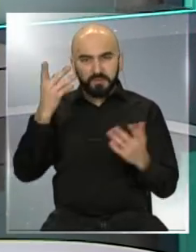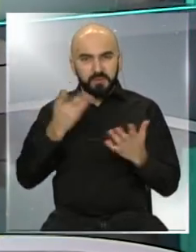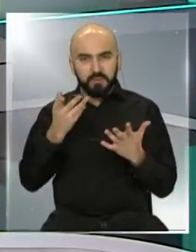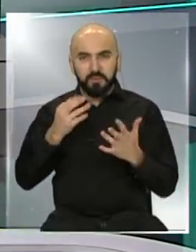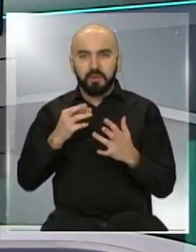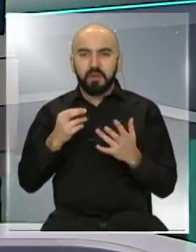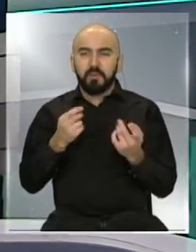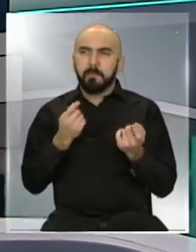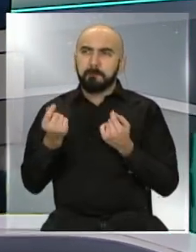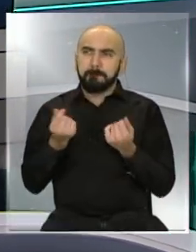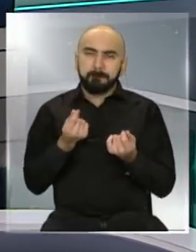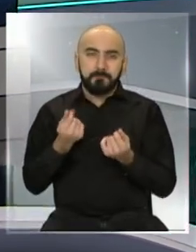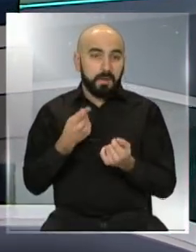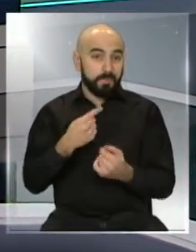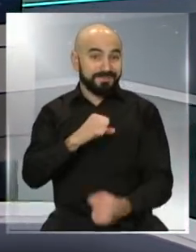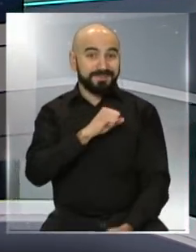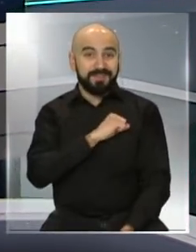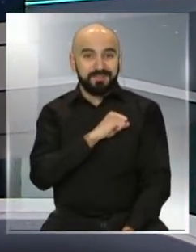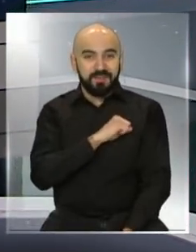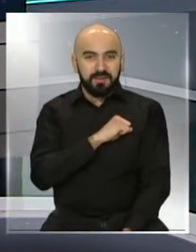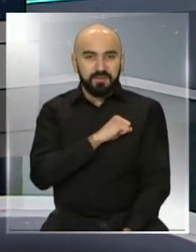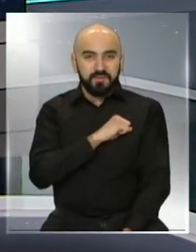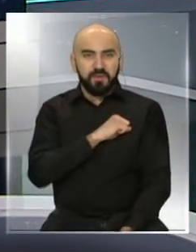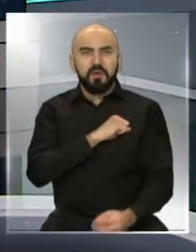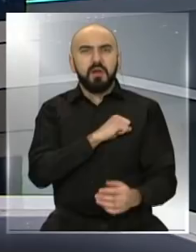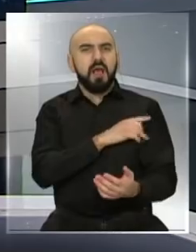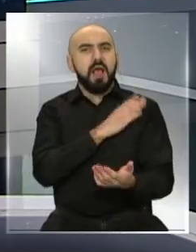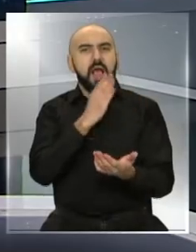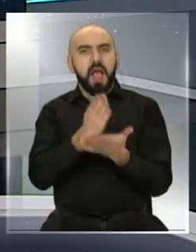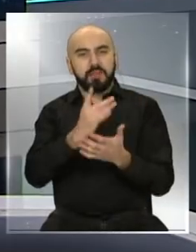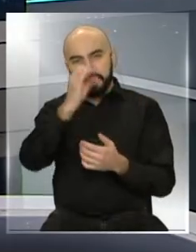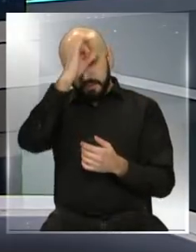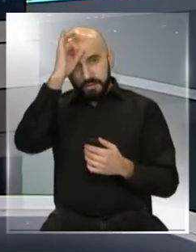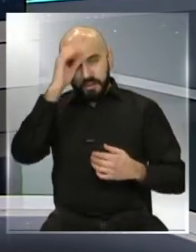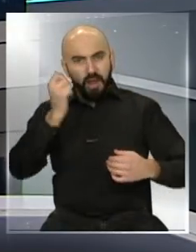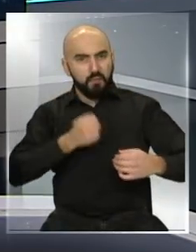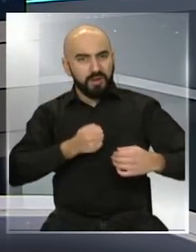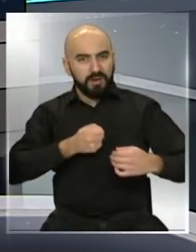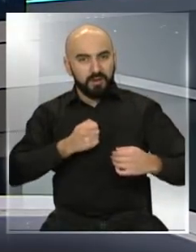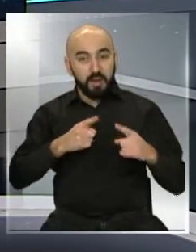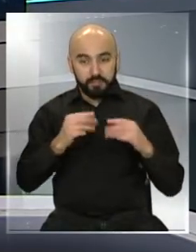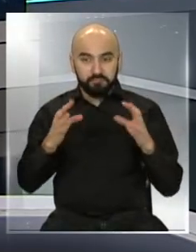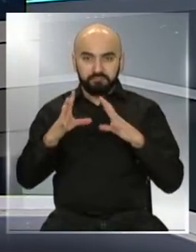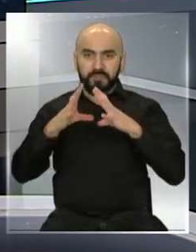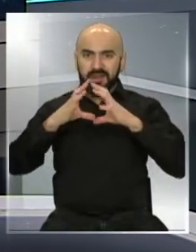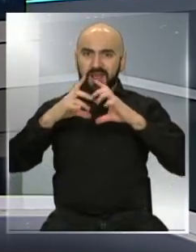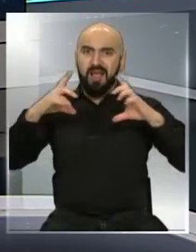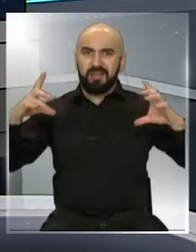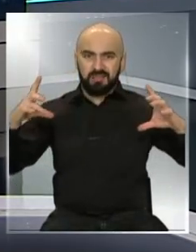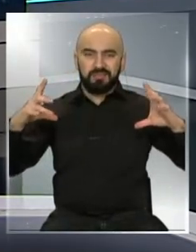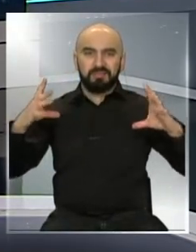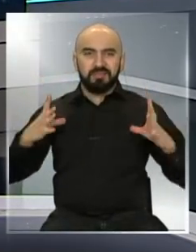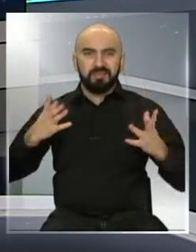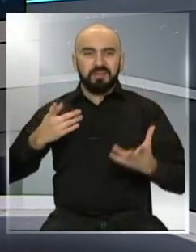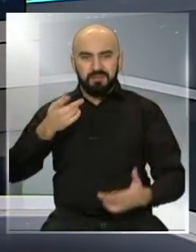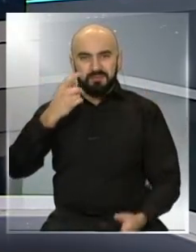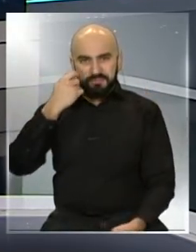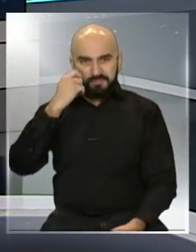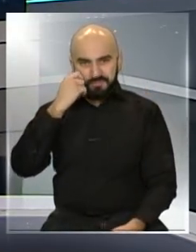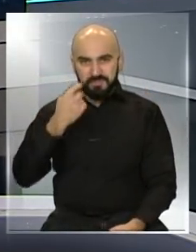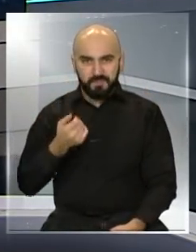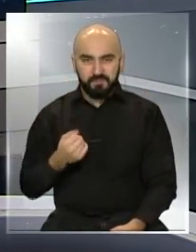es como desde la región metropolitana hasta la región de la Ucranía. Eso, para que se hagan una idea en cuanto a